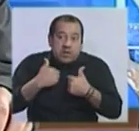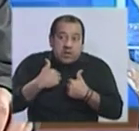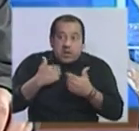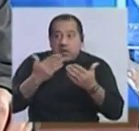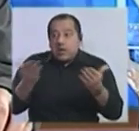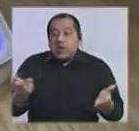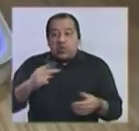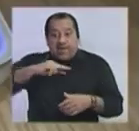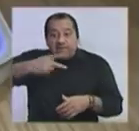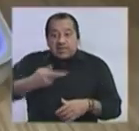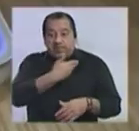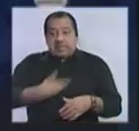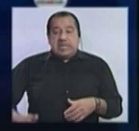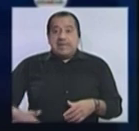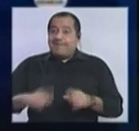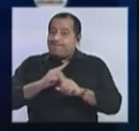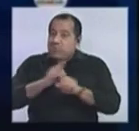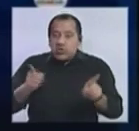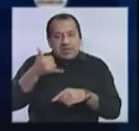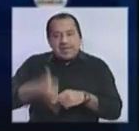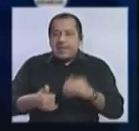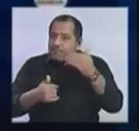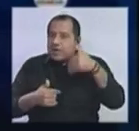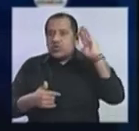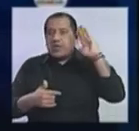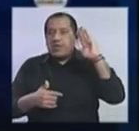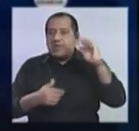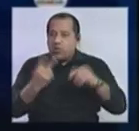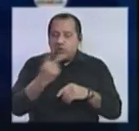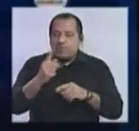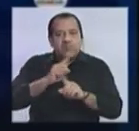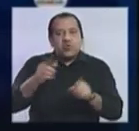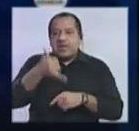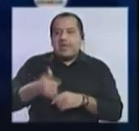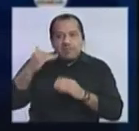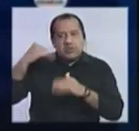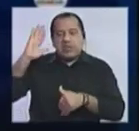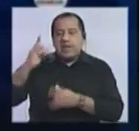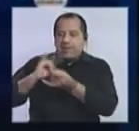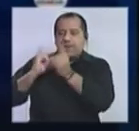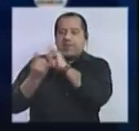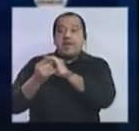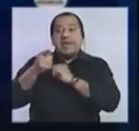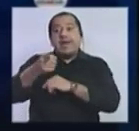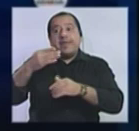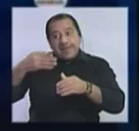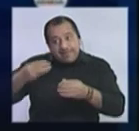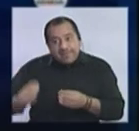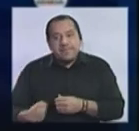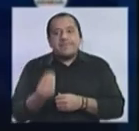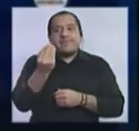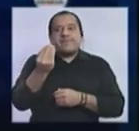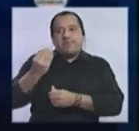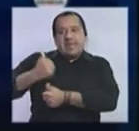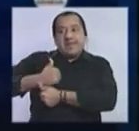vicepresidencia de la República obtienen mayoría ninguno de los dos. Ahí es donde Manini tiene la